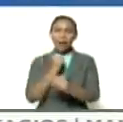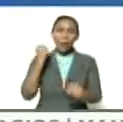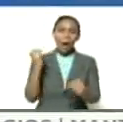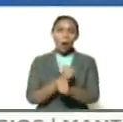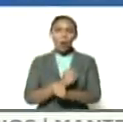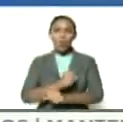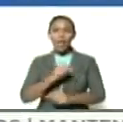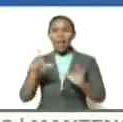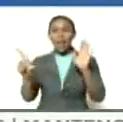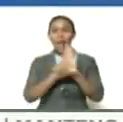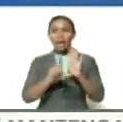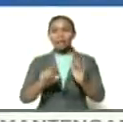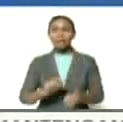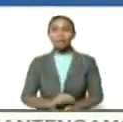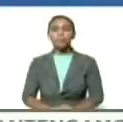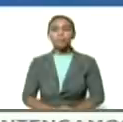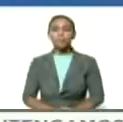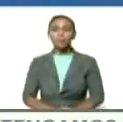de leyes